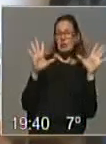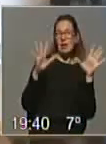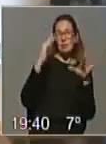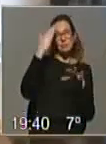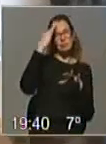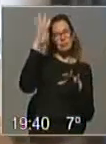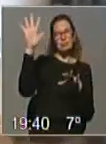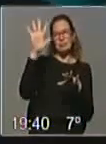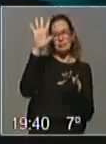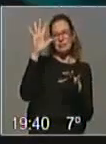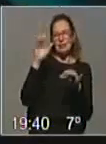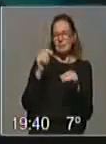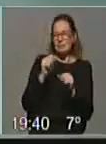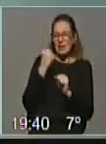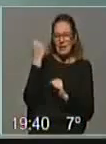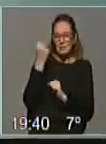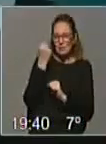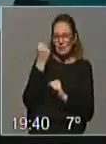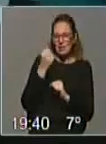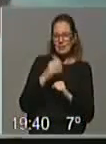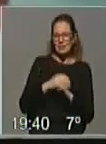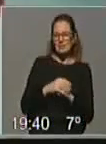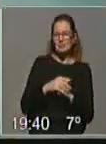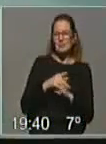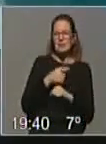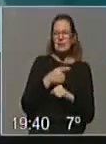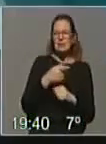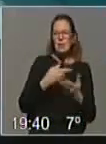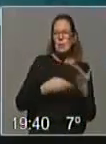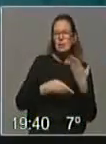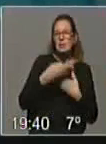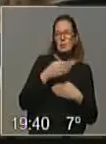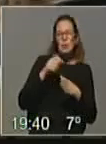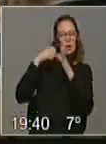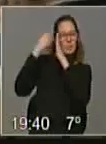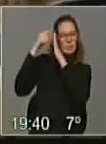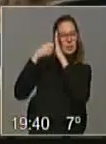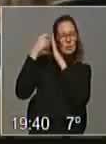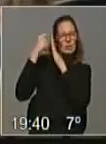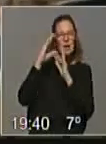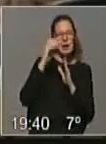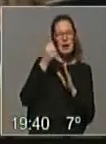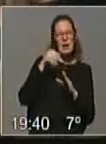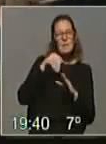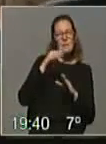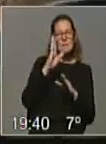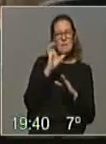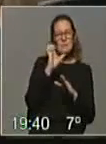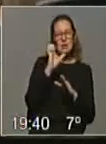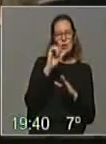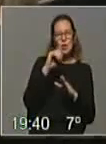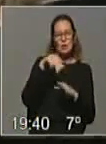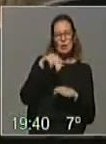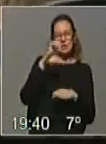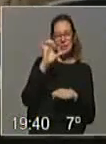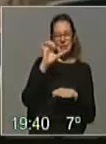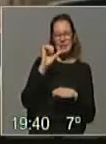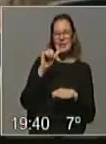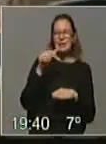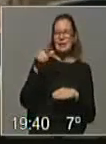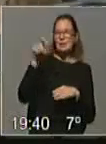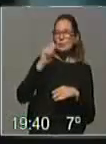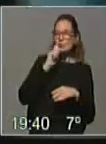cosas increíbles. Enciso participó de la película Campeones en tareas de casting y de coaching de los